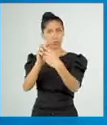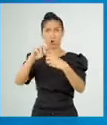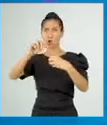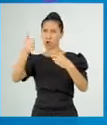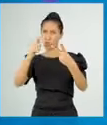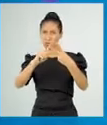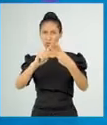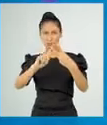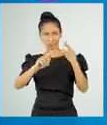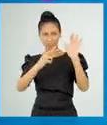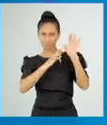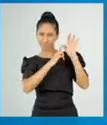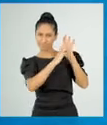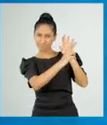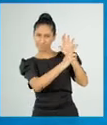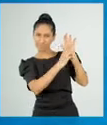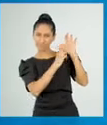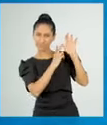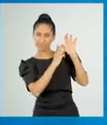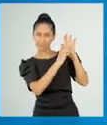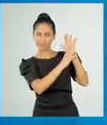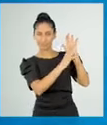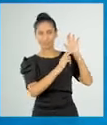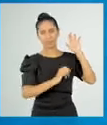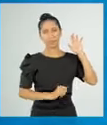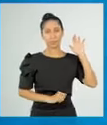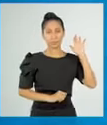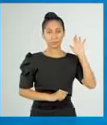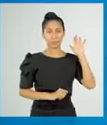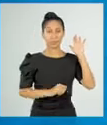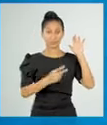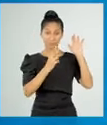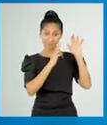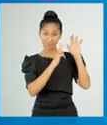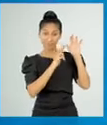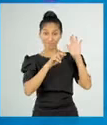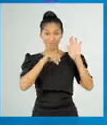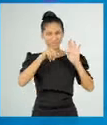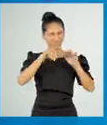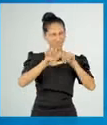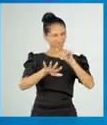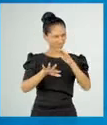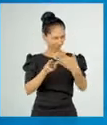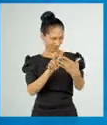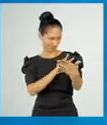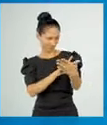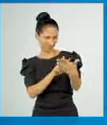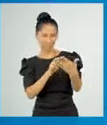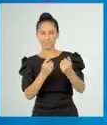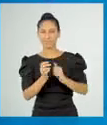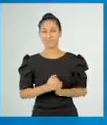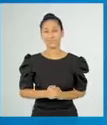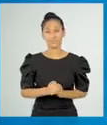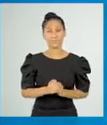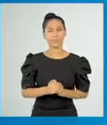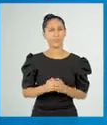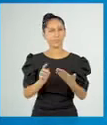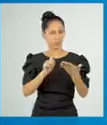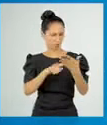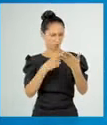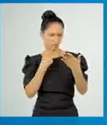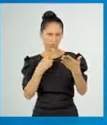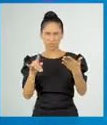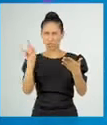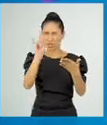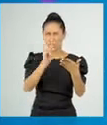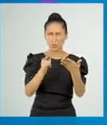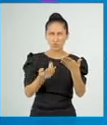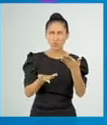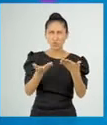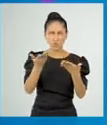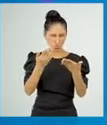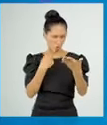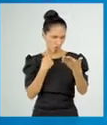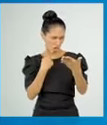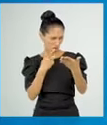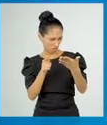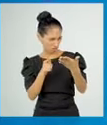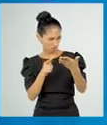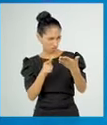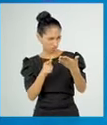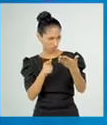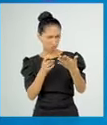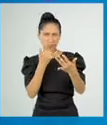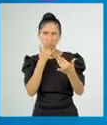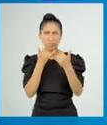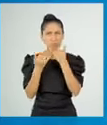derecho, encendido. Puede sobrepasarme. Camino despejado. El uso invertido no solo es